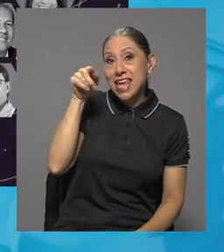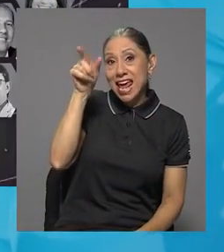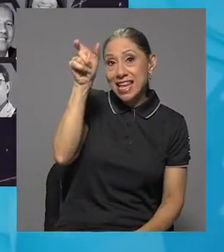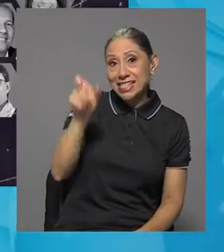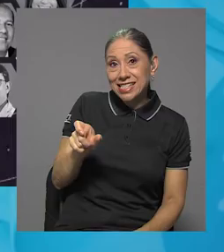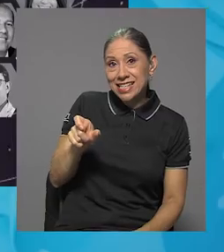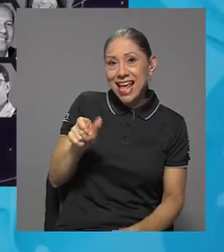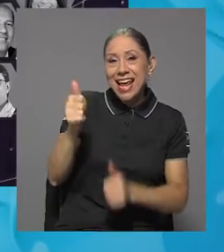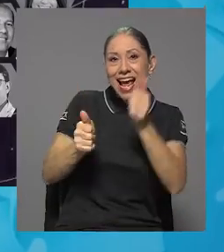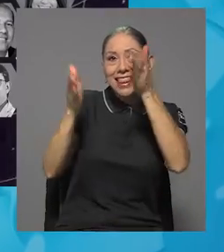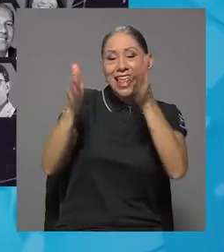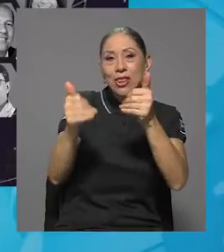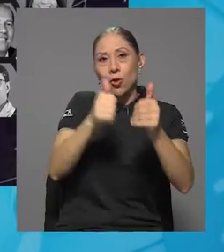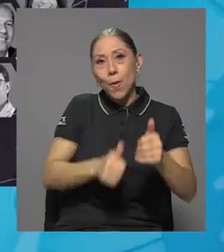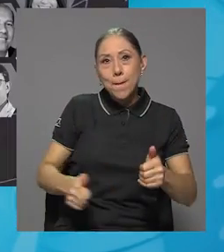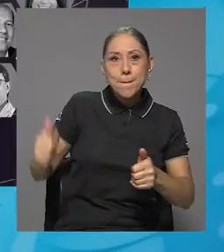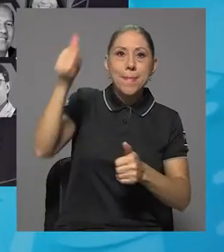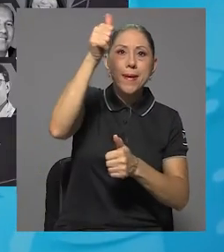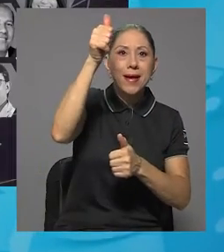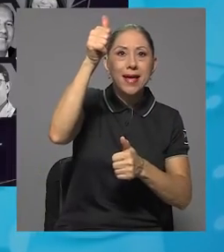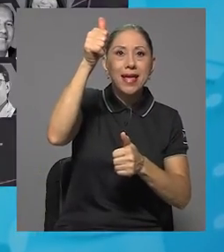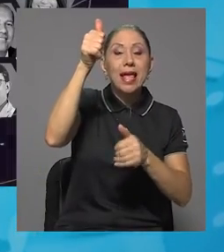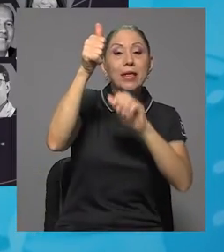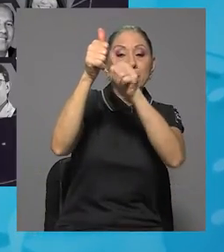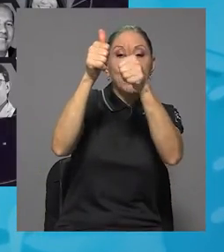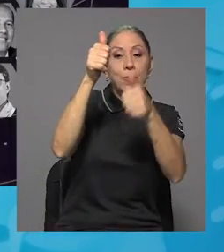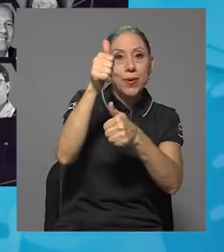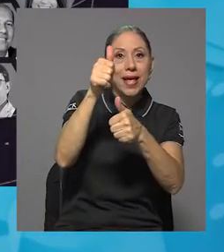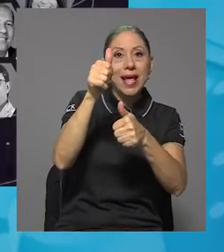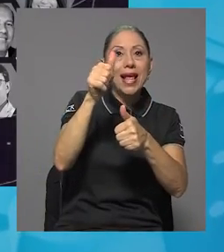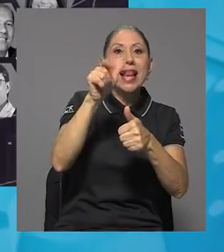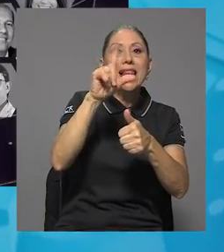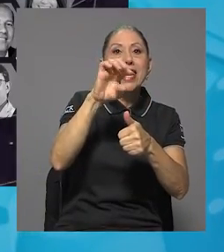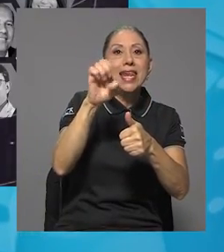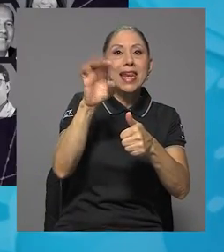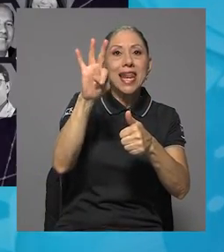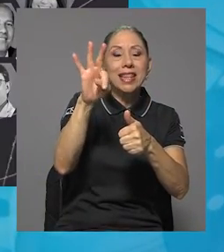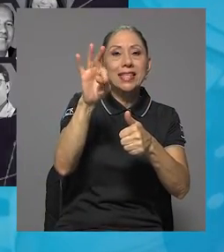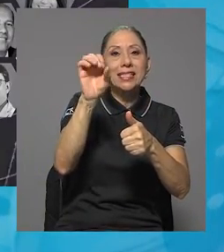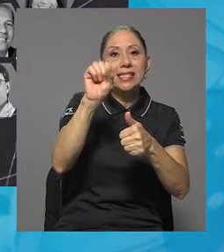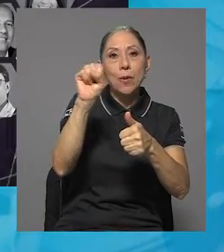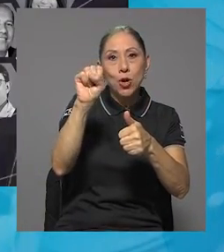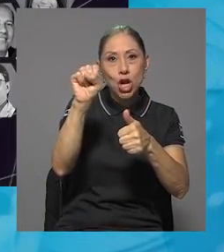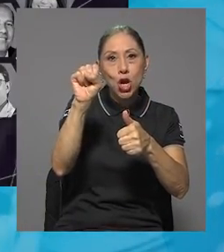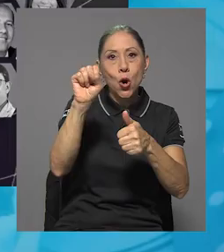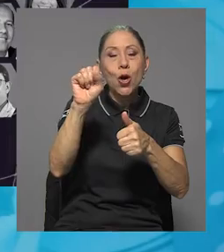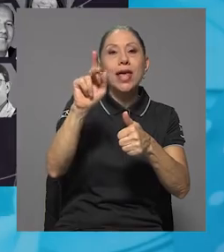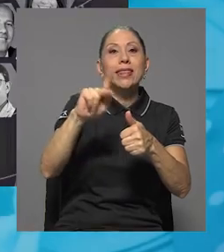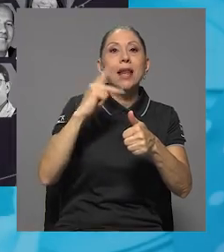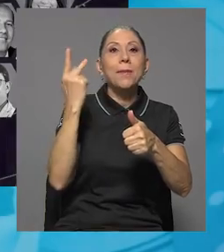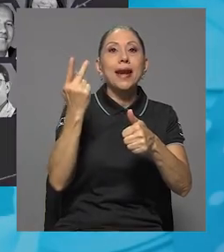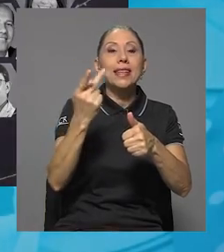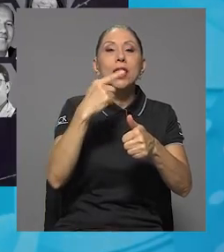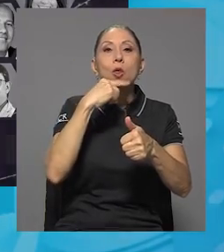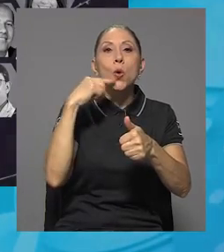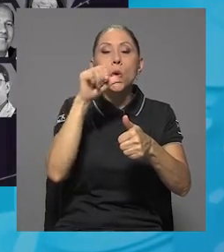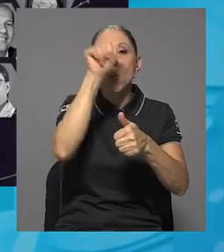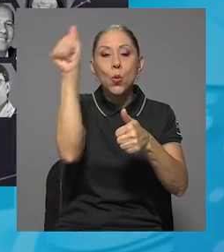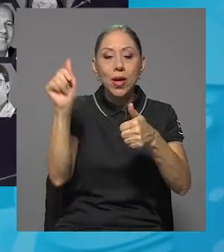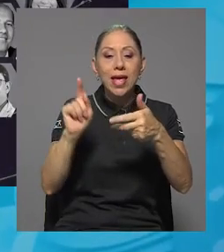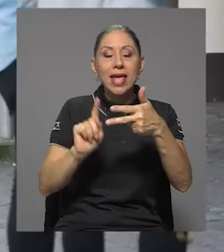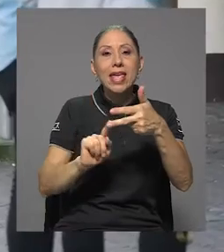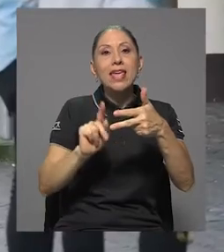ventaja por encima del Inet Saborío, del Partido Unidad Social Cristiana, y de Fabricio Alvarado, del Partido Nueva